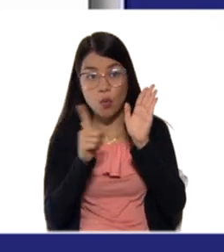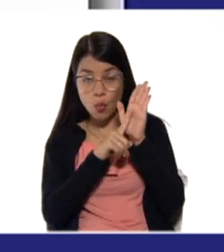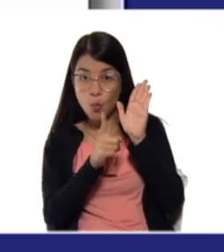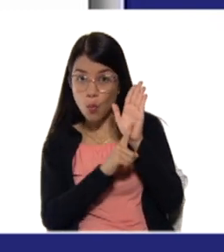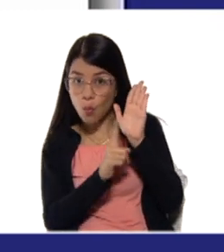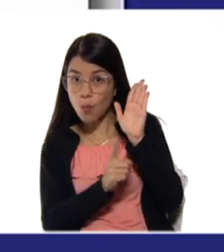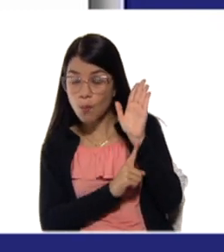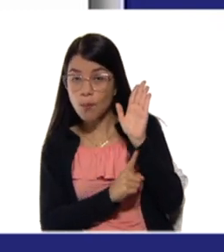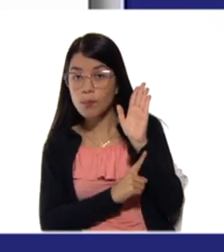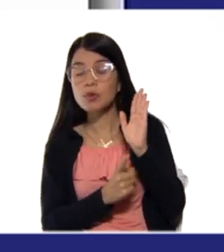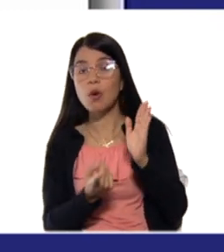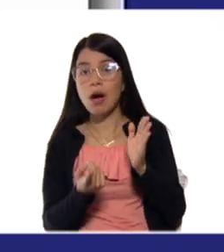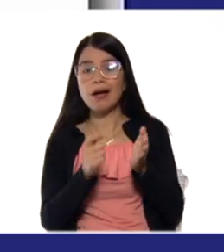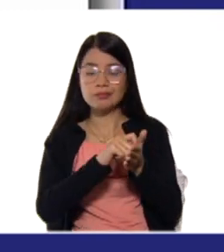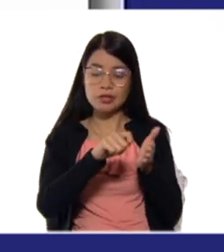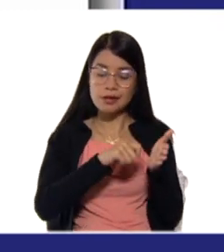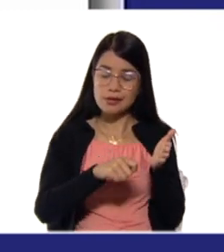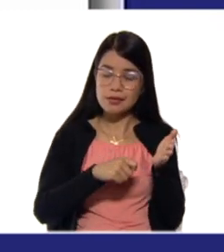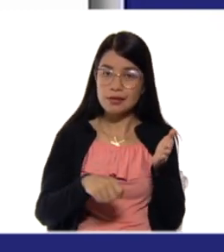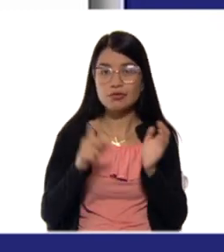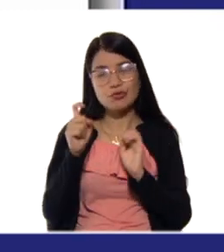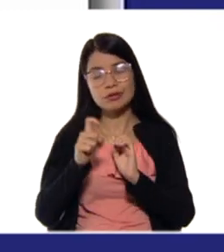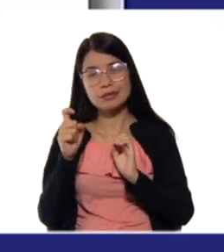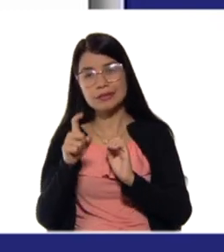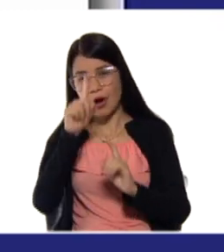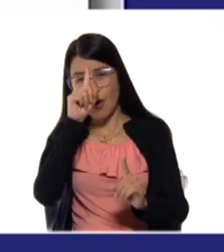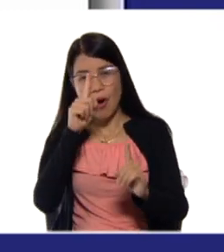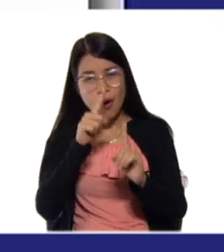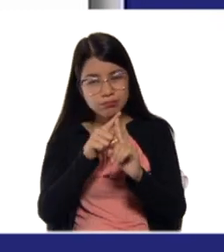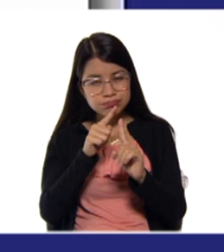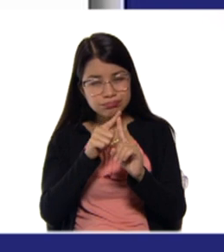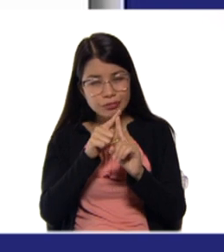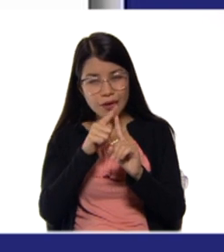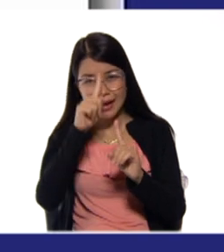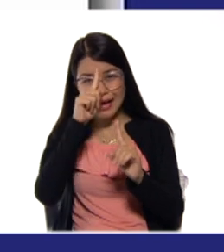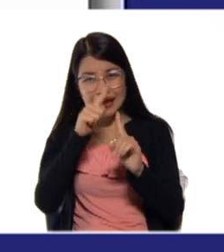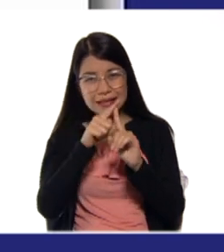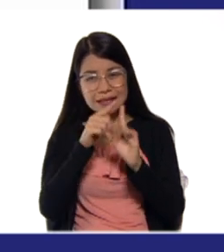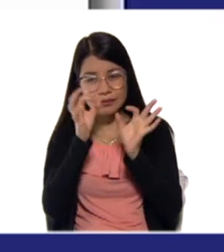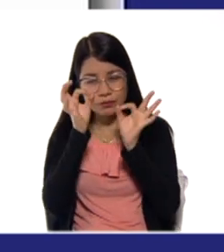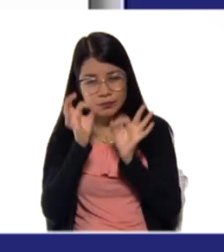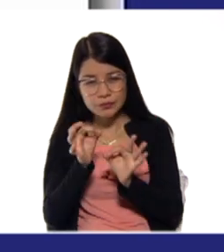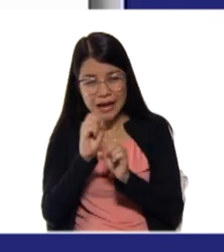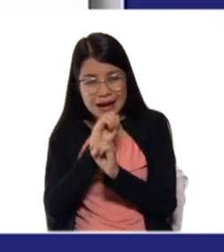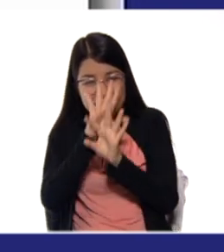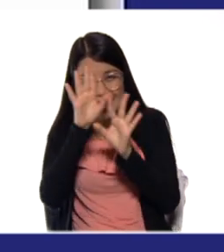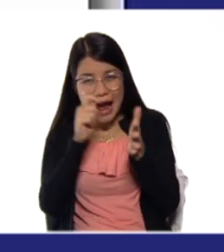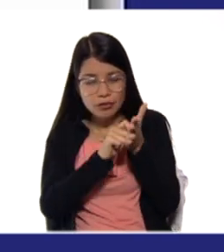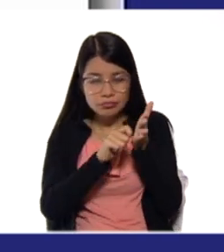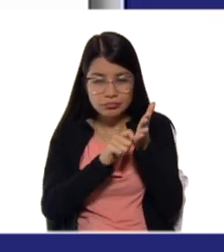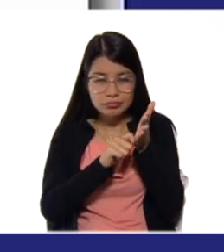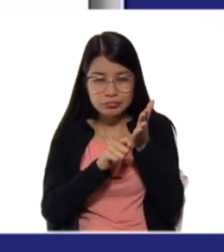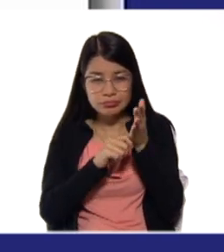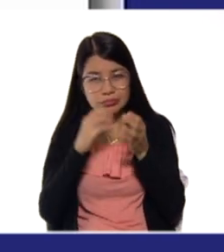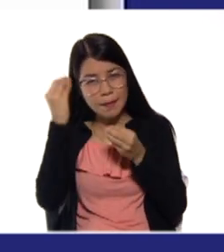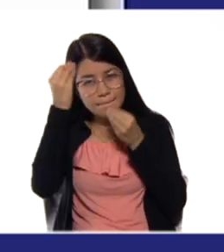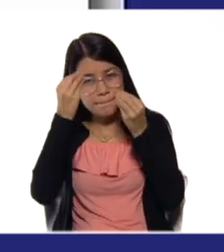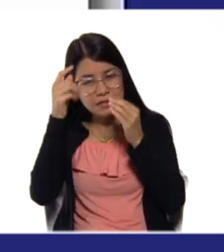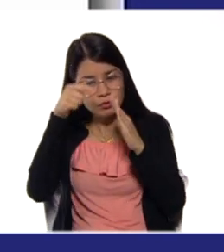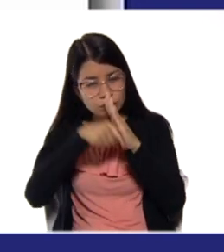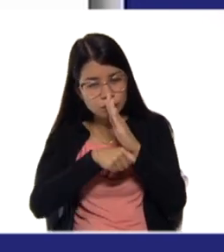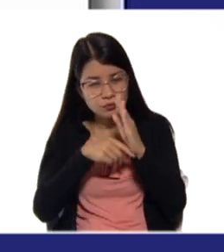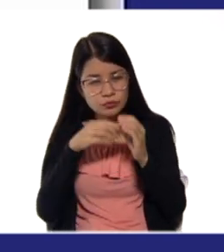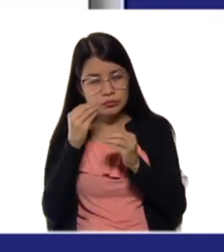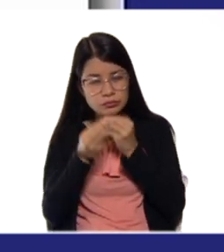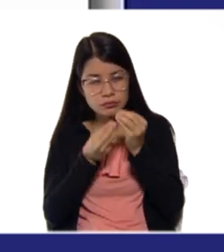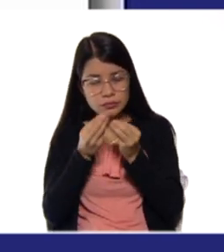registro, haga lo necesario por ser lo más objetivo posible, haciendo descripción de la conducta sin colocar ningún juicio